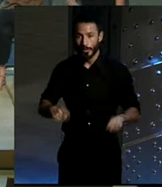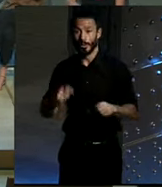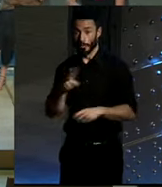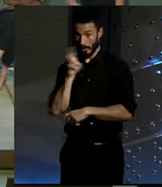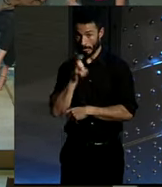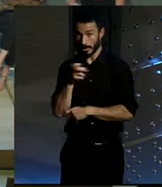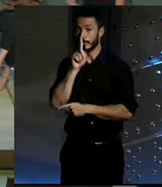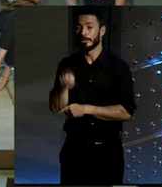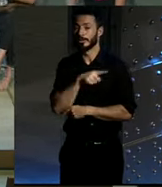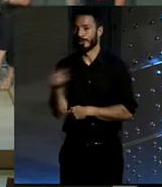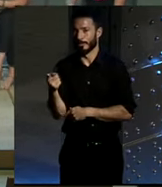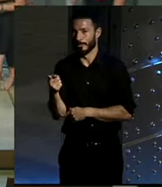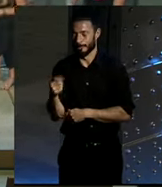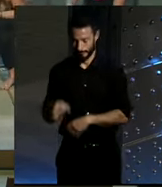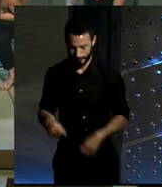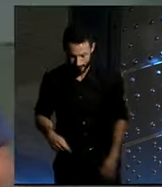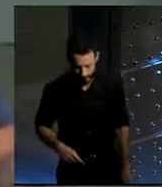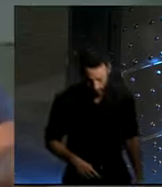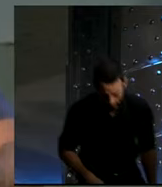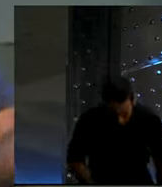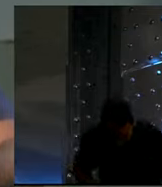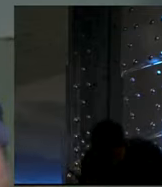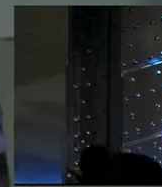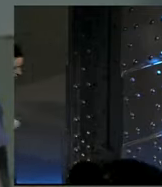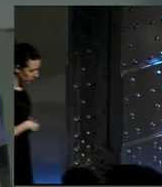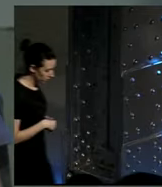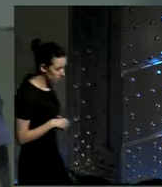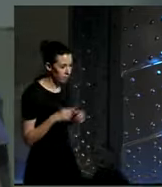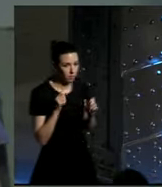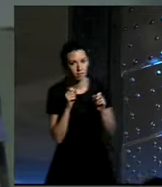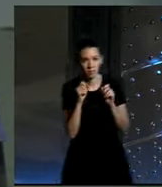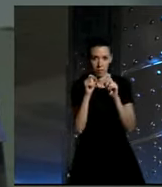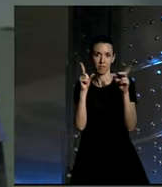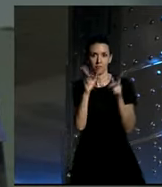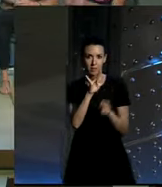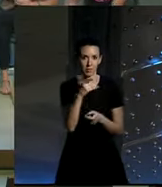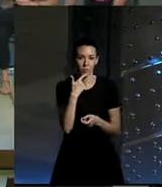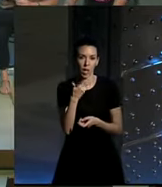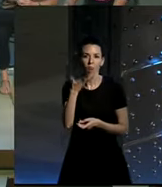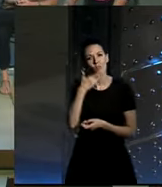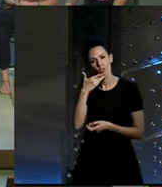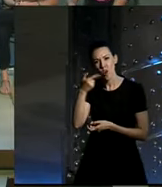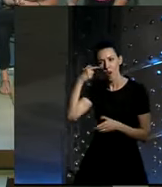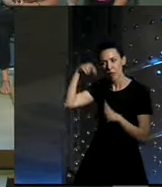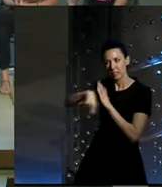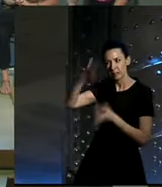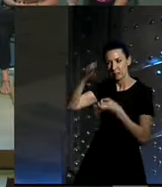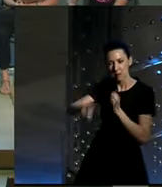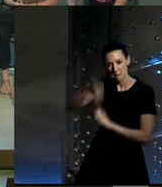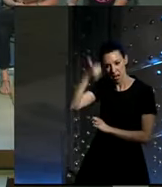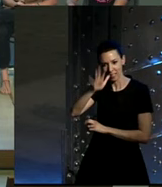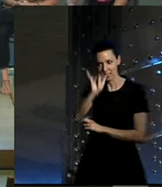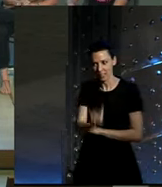se llama la atención tampoco molesta exacto no, no molesta te conoces más puedes